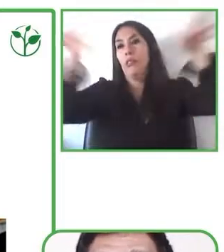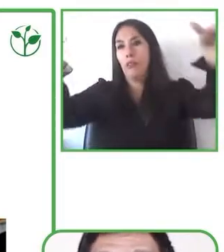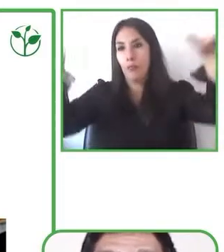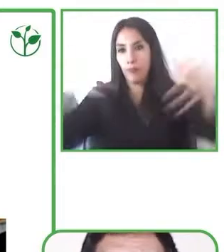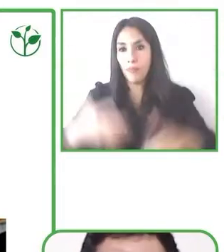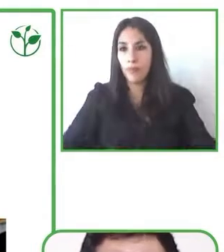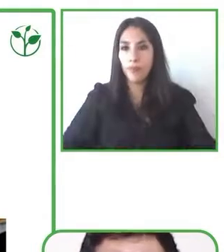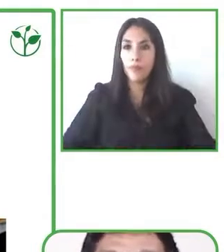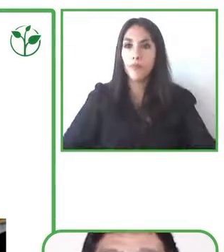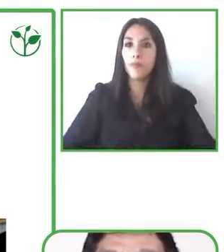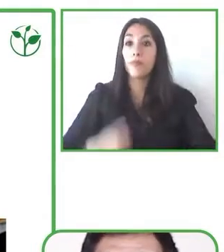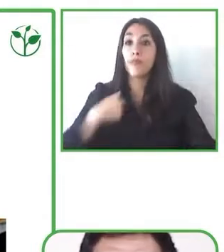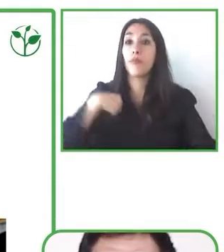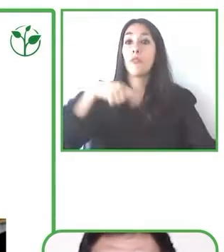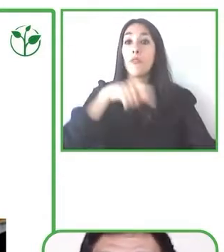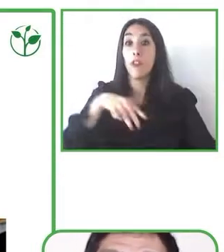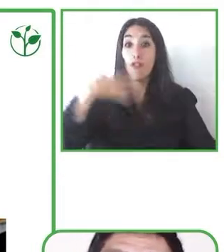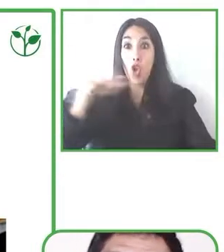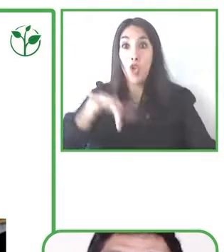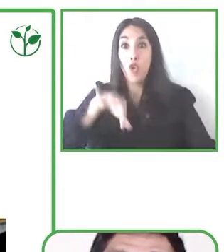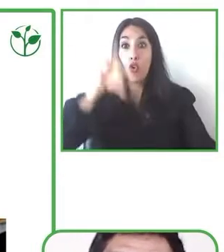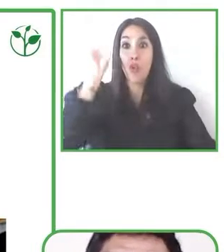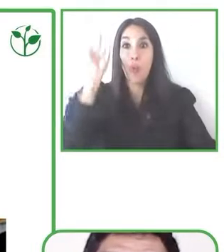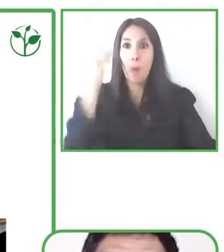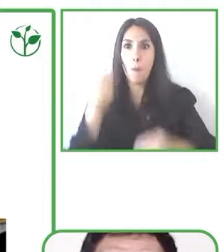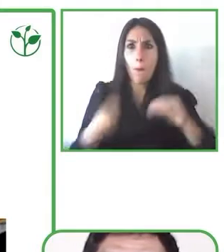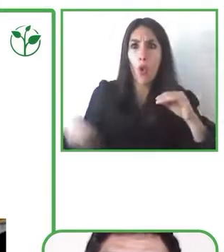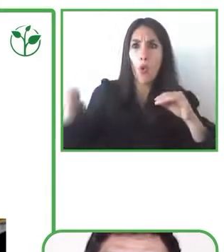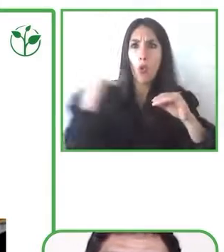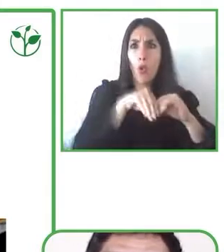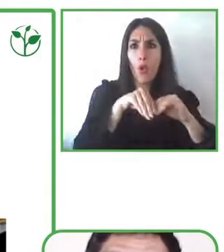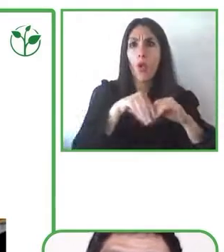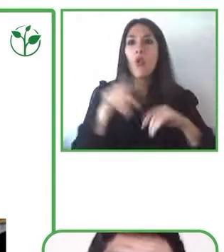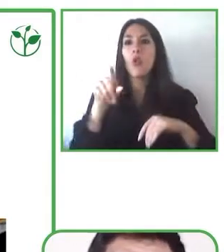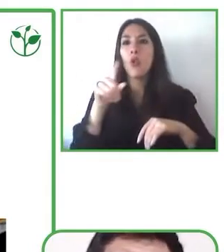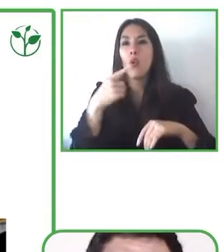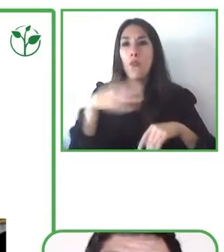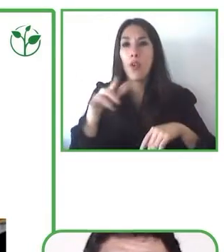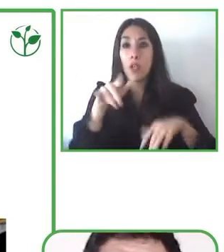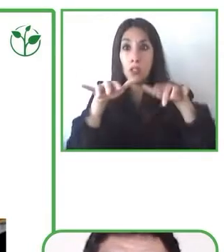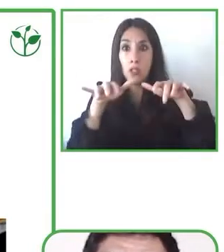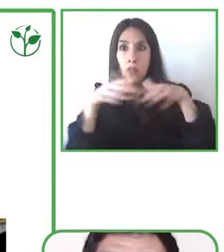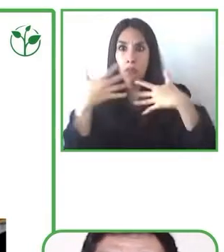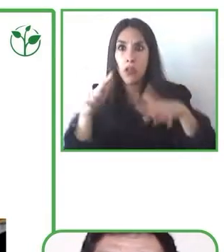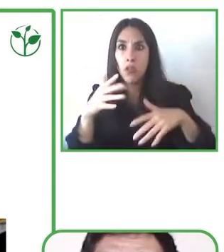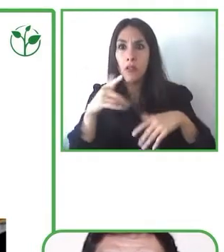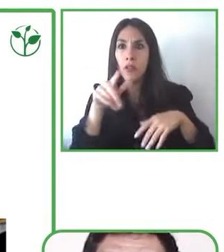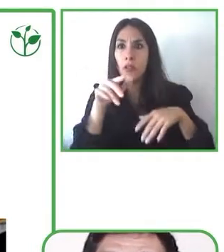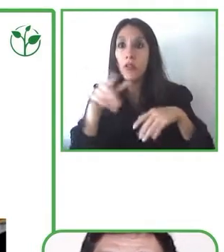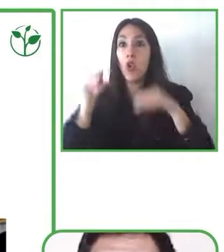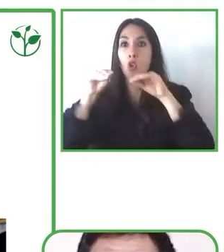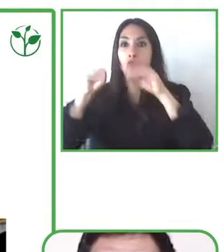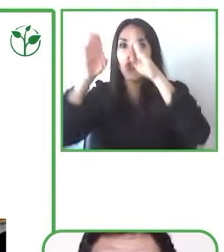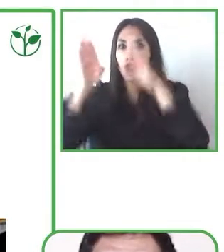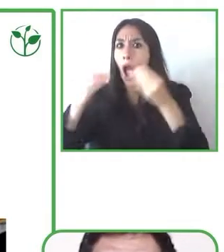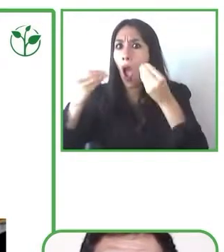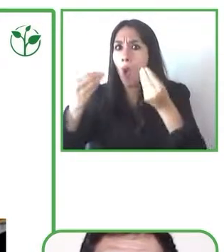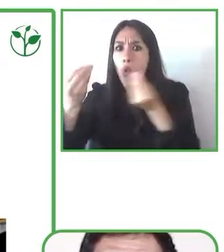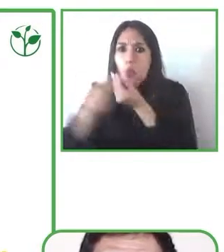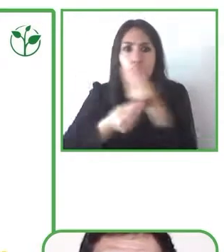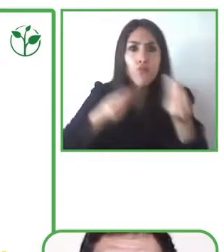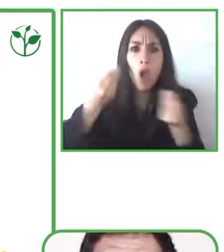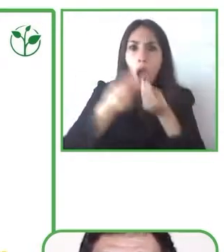la aplicación, ya que muchos profesores le pedían a los papás que a través de esta herramienta podían entonces estar estimulando las